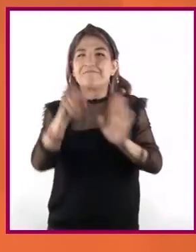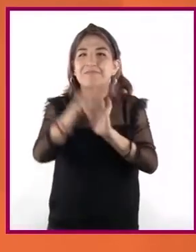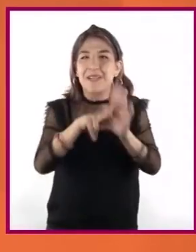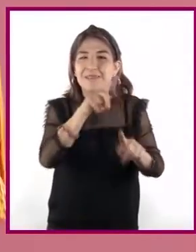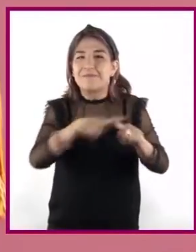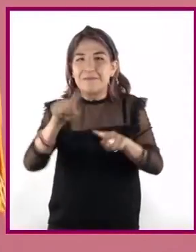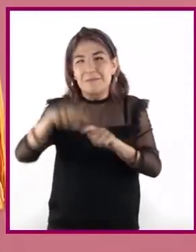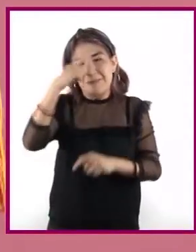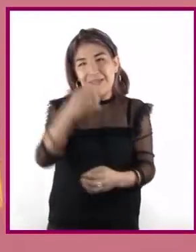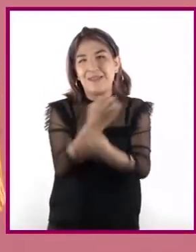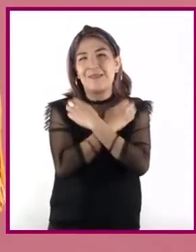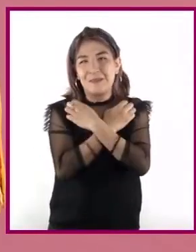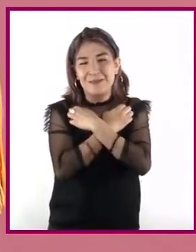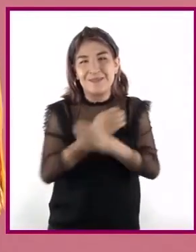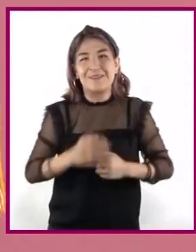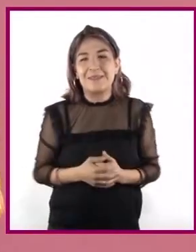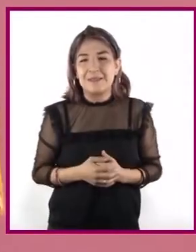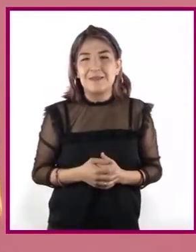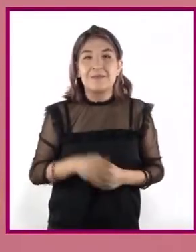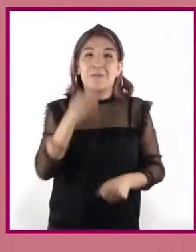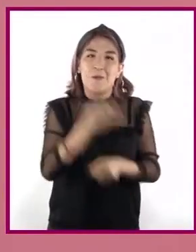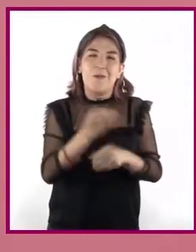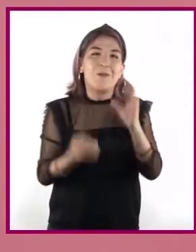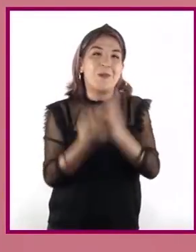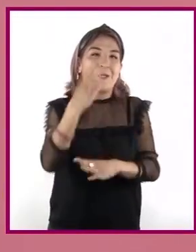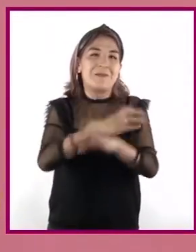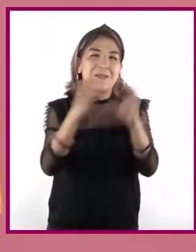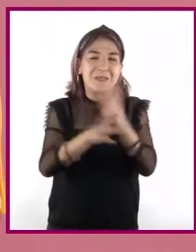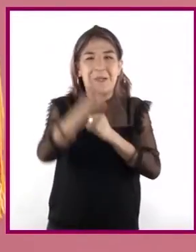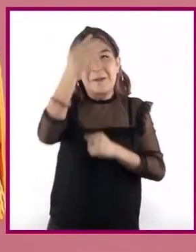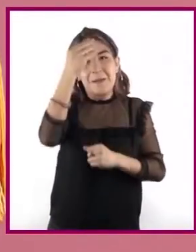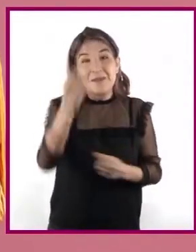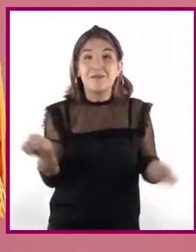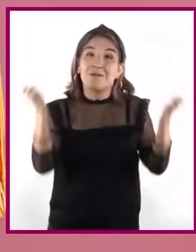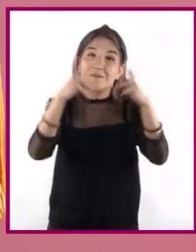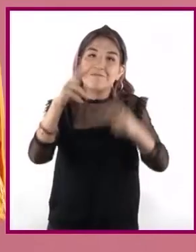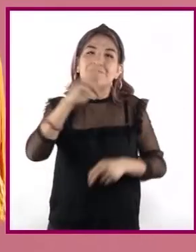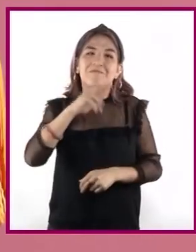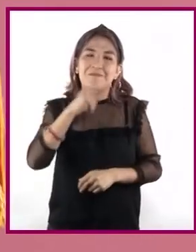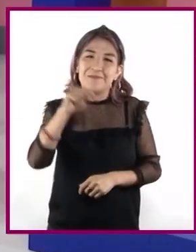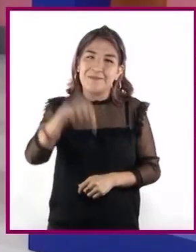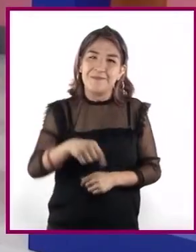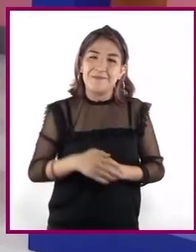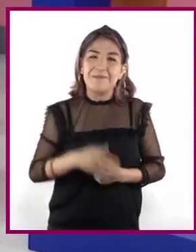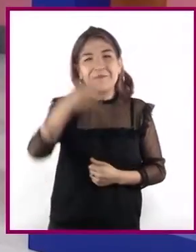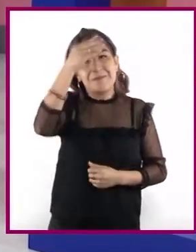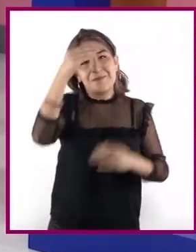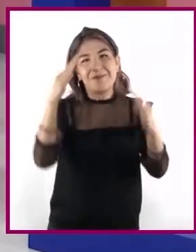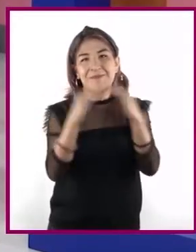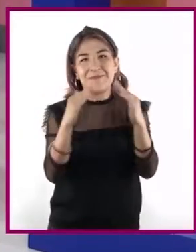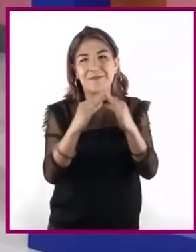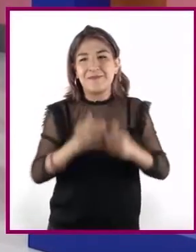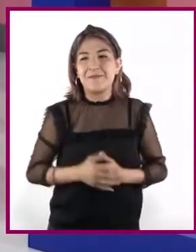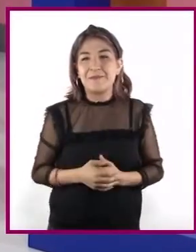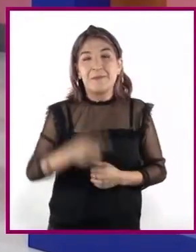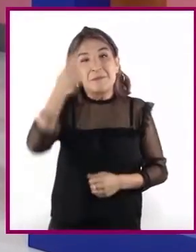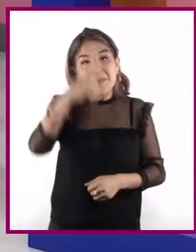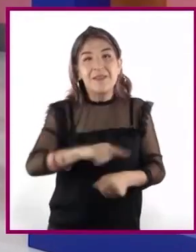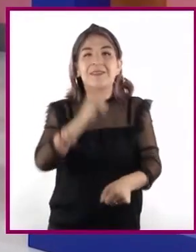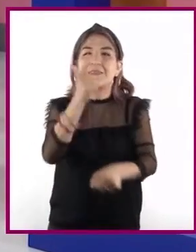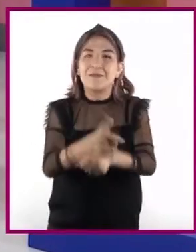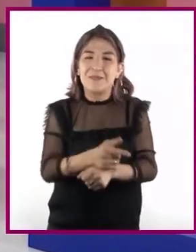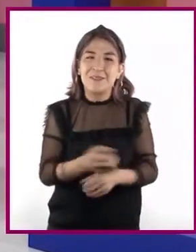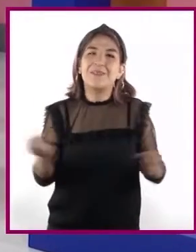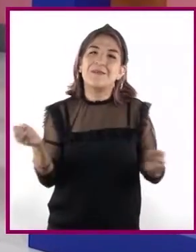educativa. Hemos aprendido algo nuevo juntos. Nos vemos pronto aquí en Aprende en Casa para descubrir